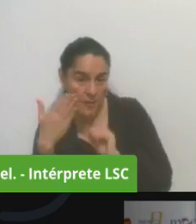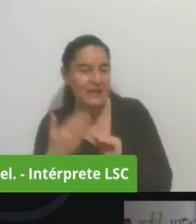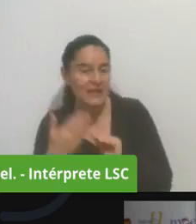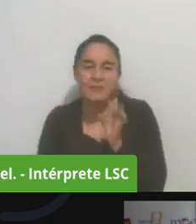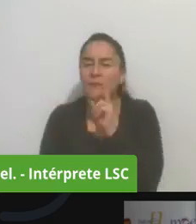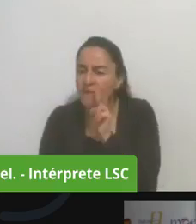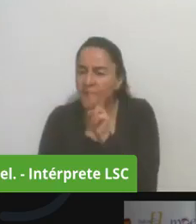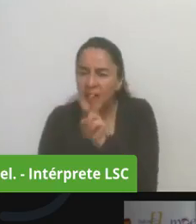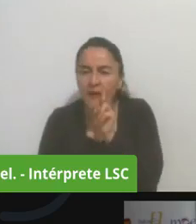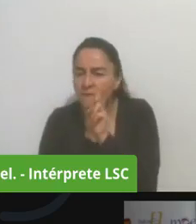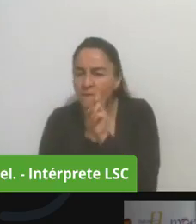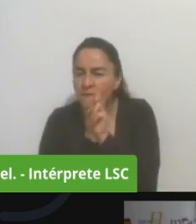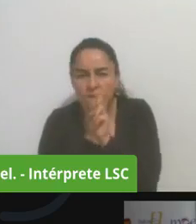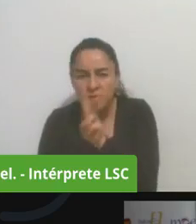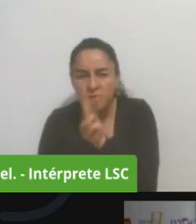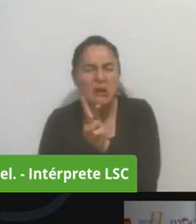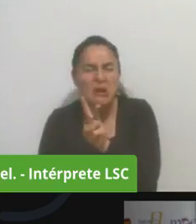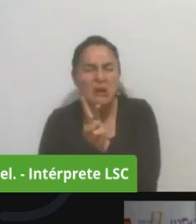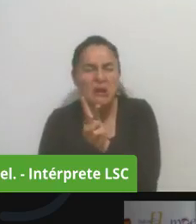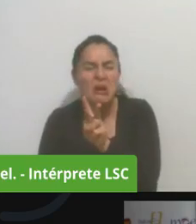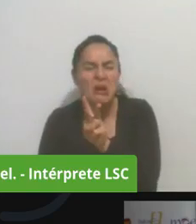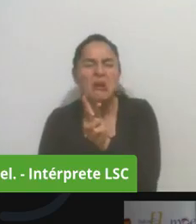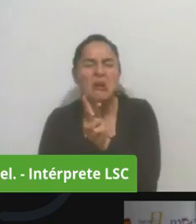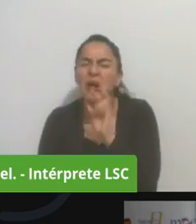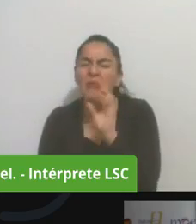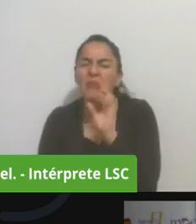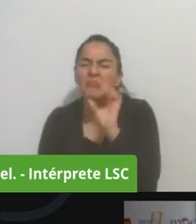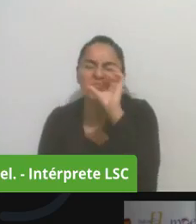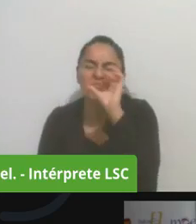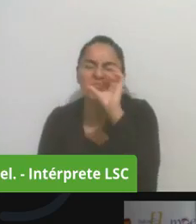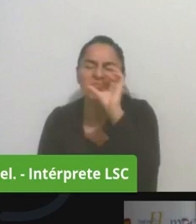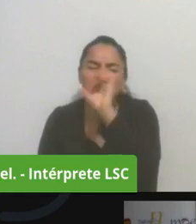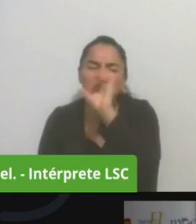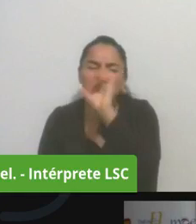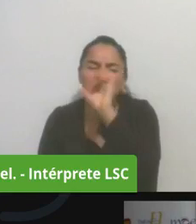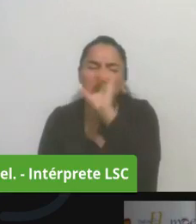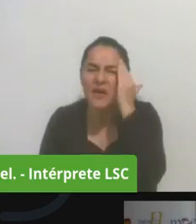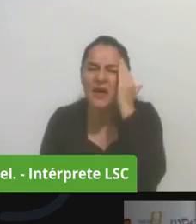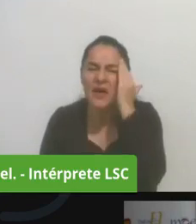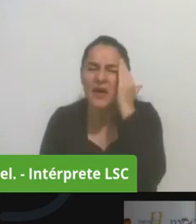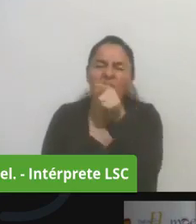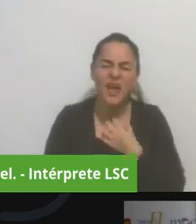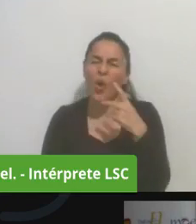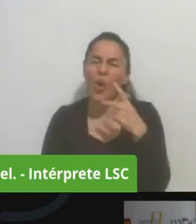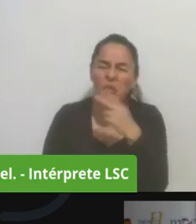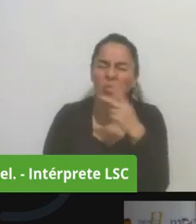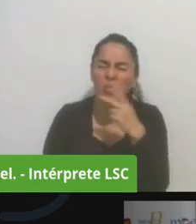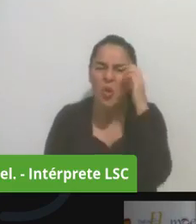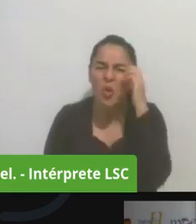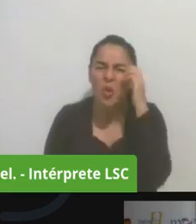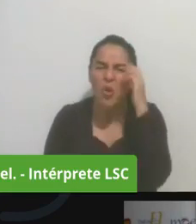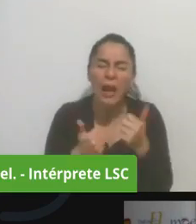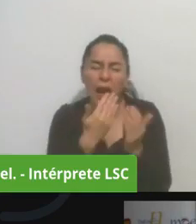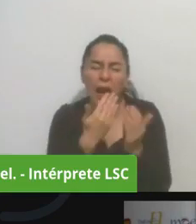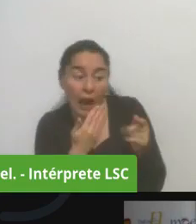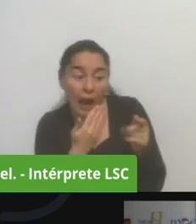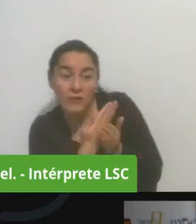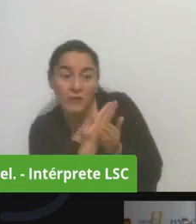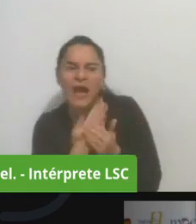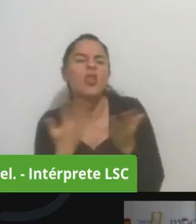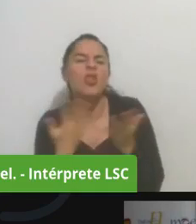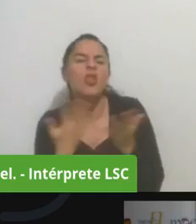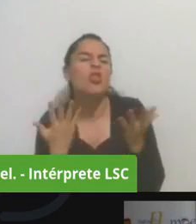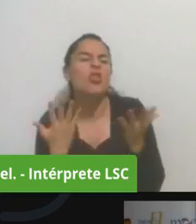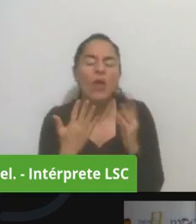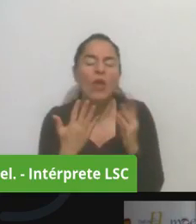porque no solamente el idepac tiene que ser un ejercicio de rendición de cuentas sino que si nosotros también les estamos haciendo ustedes la oferta la